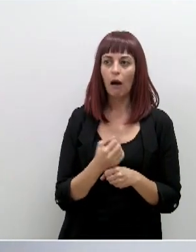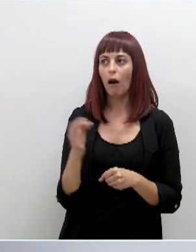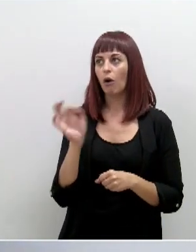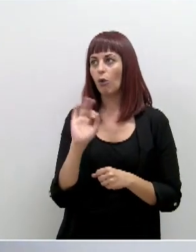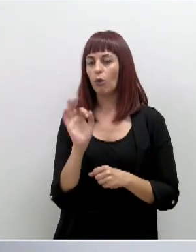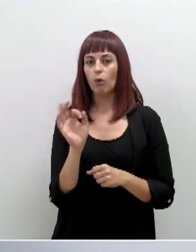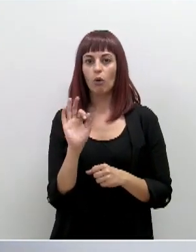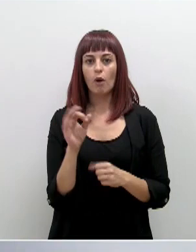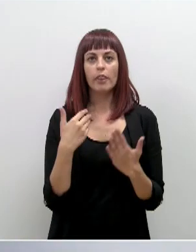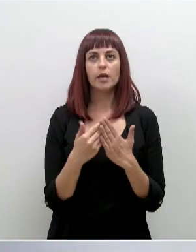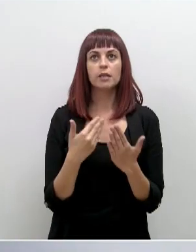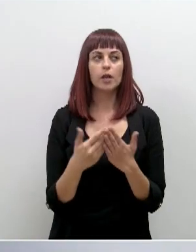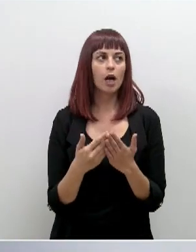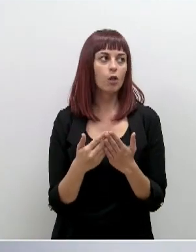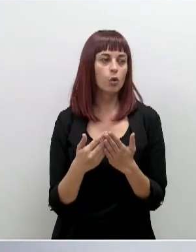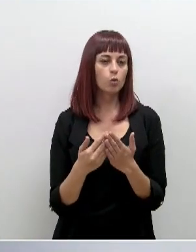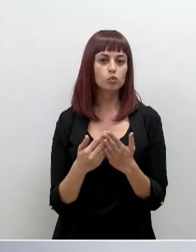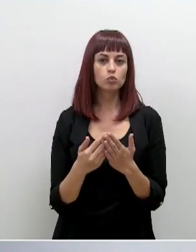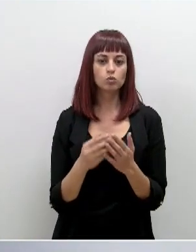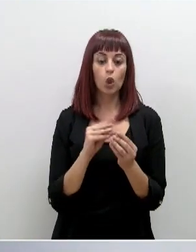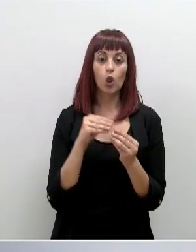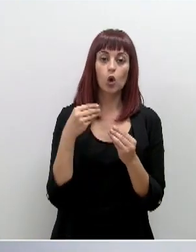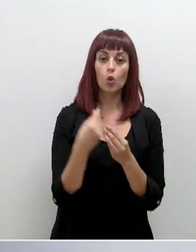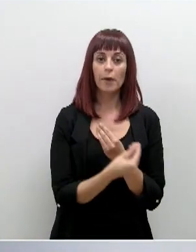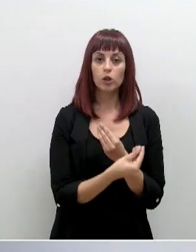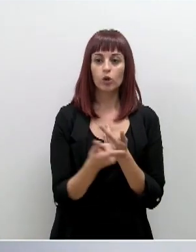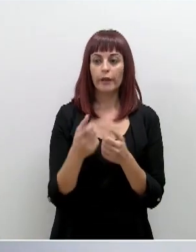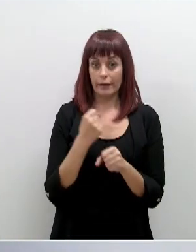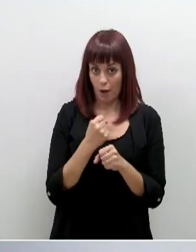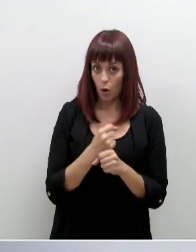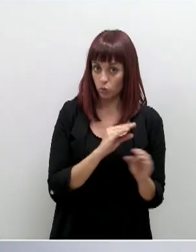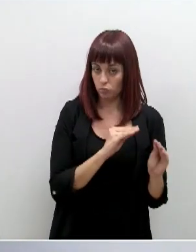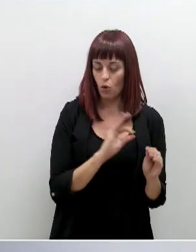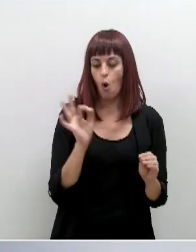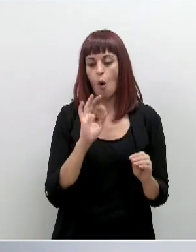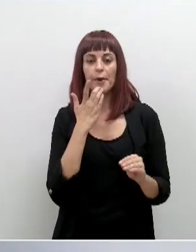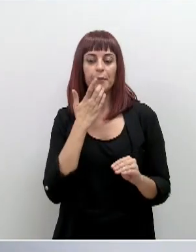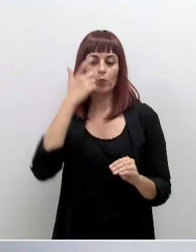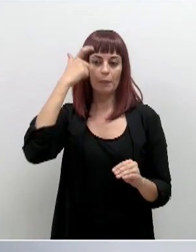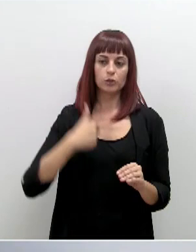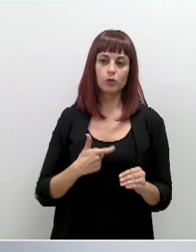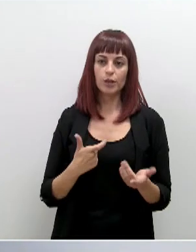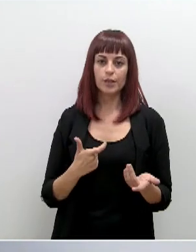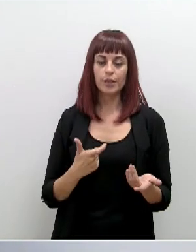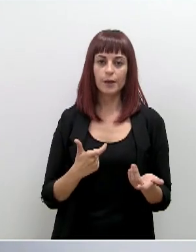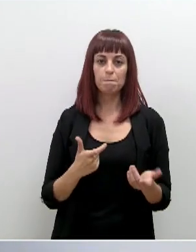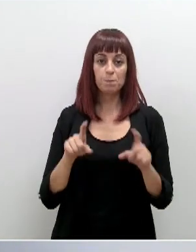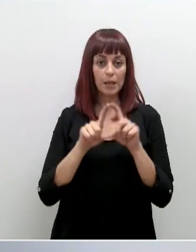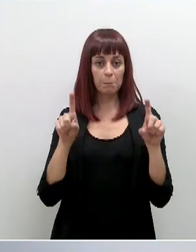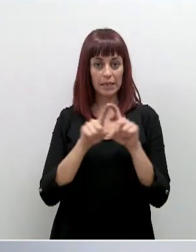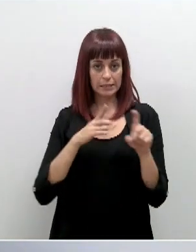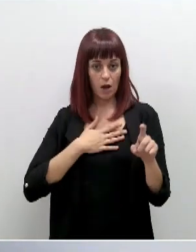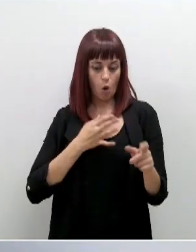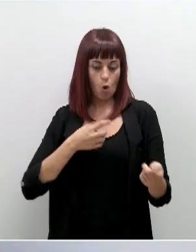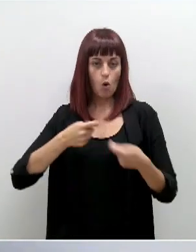certificado o un documento de su trabajo, si es alguien que posee una empresa o un